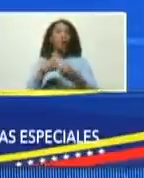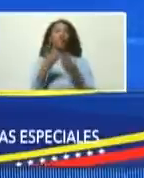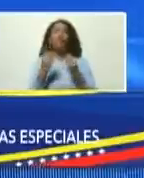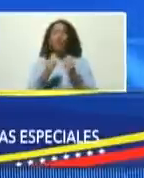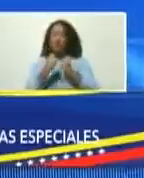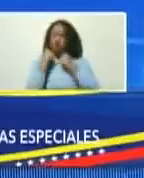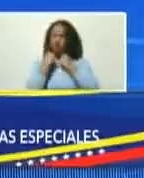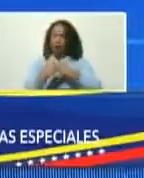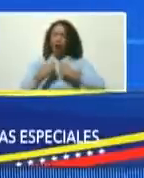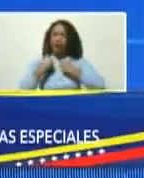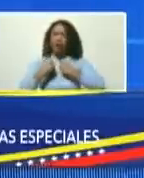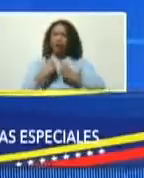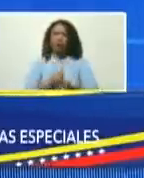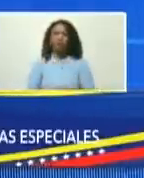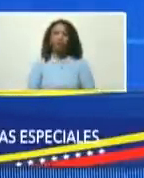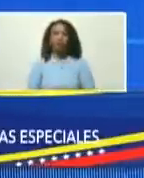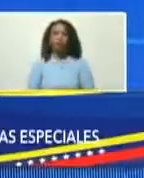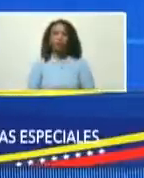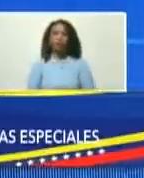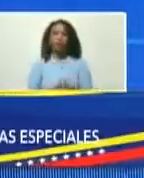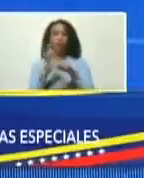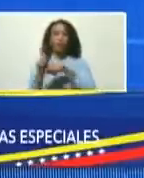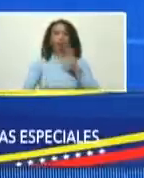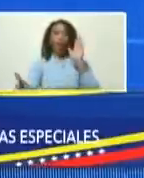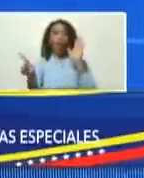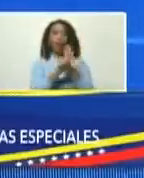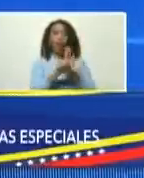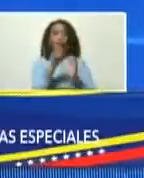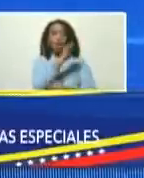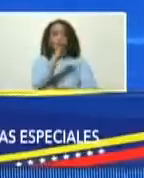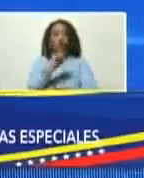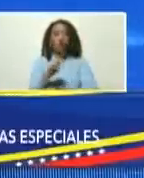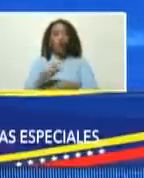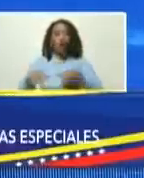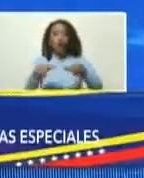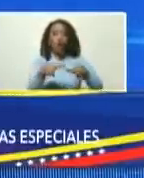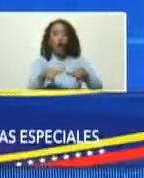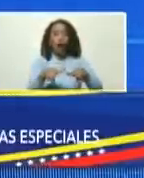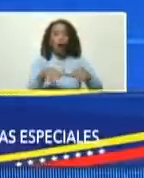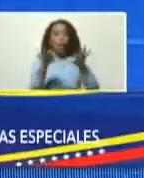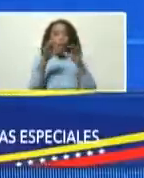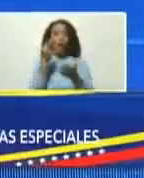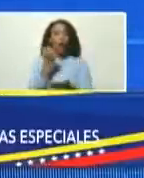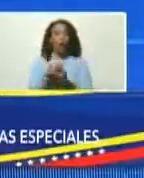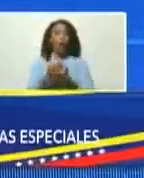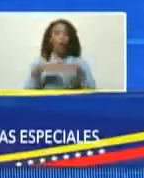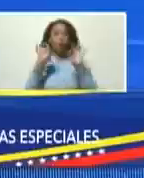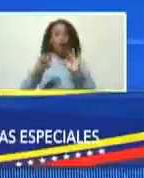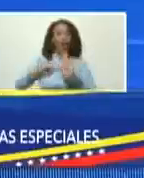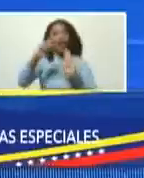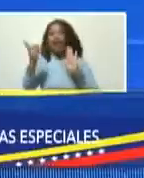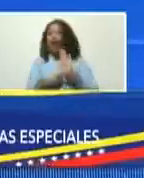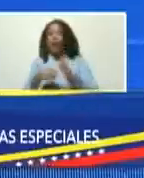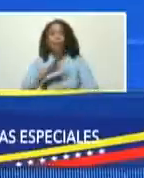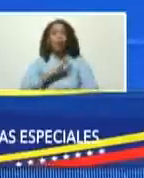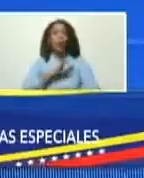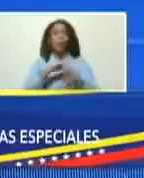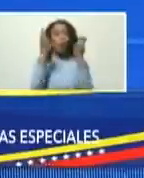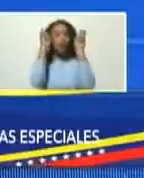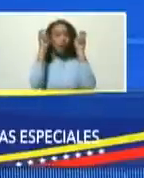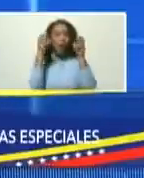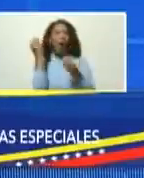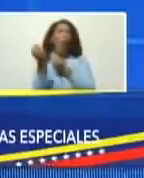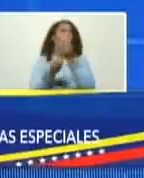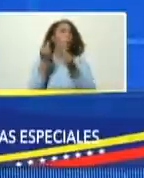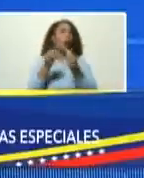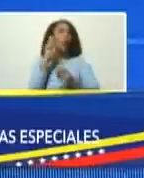a través de la Ley de Zonas Económicas Especiales, pero en general, por sus propias condiciones, como